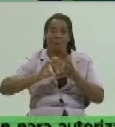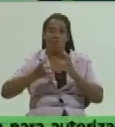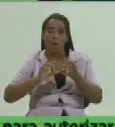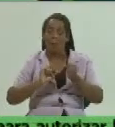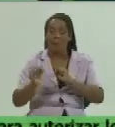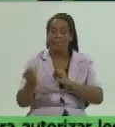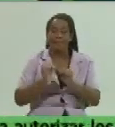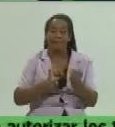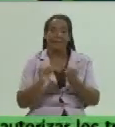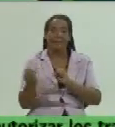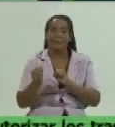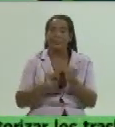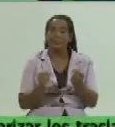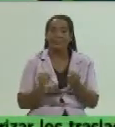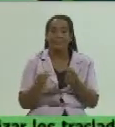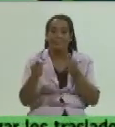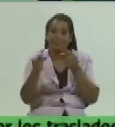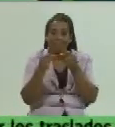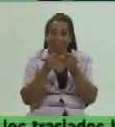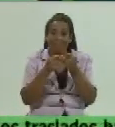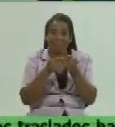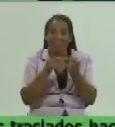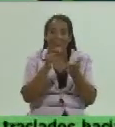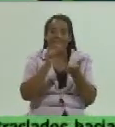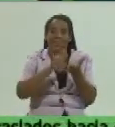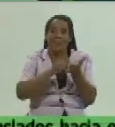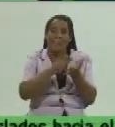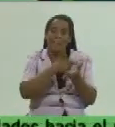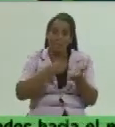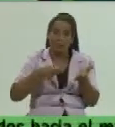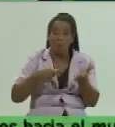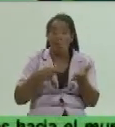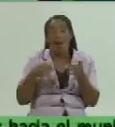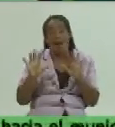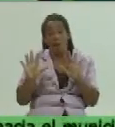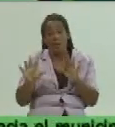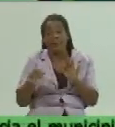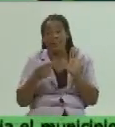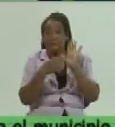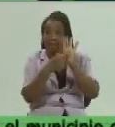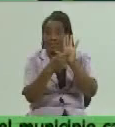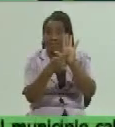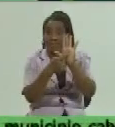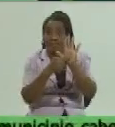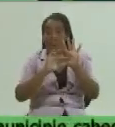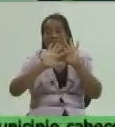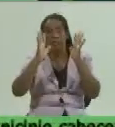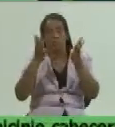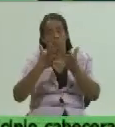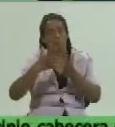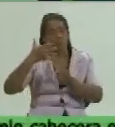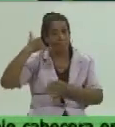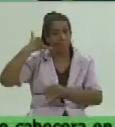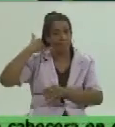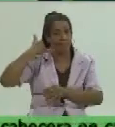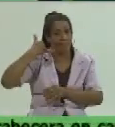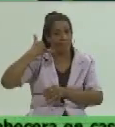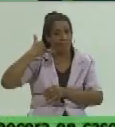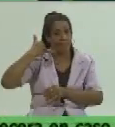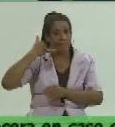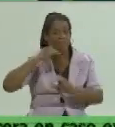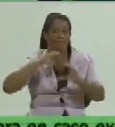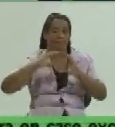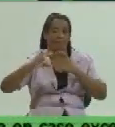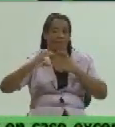que está más cerca de la inspección aunque aquí como se reflejó ahí en la pantalla están todos en los canales fundamentales que tenemos nosotros